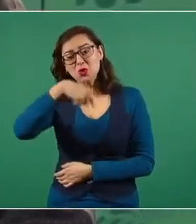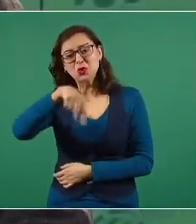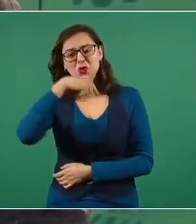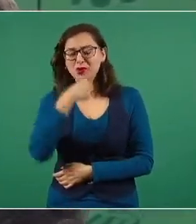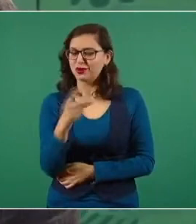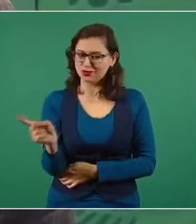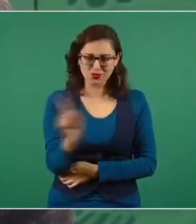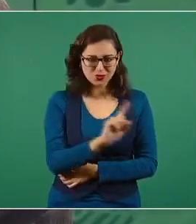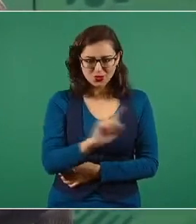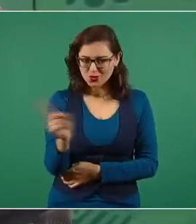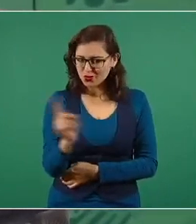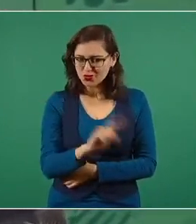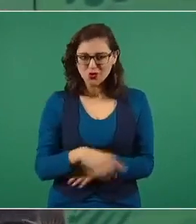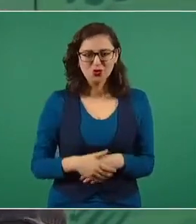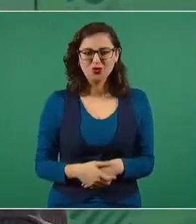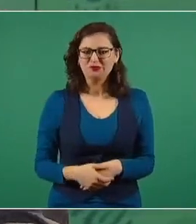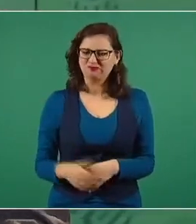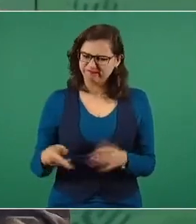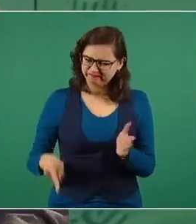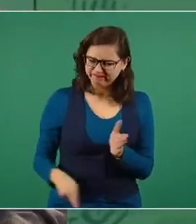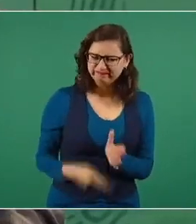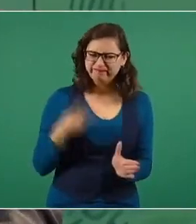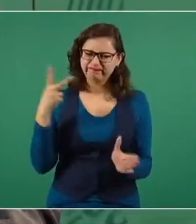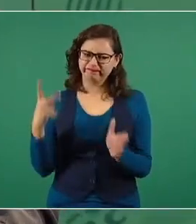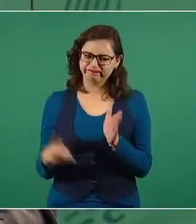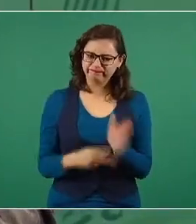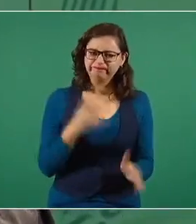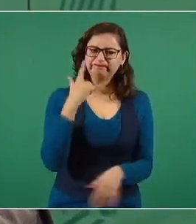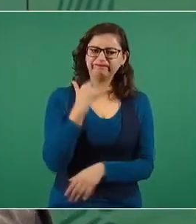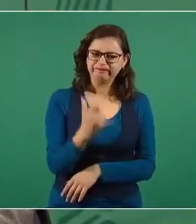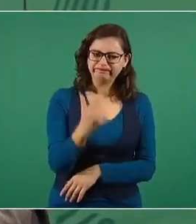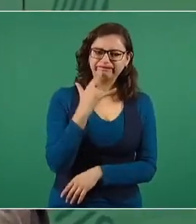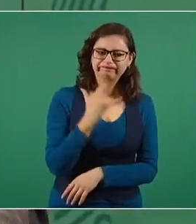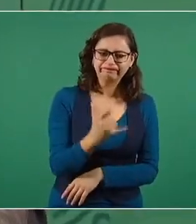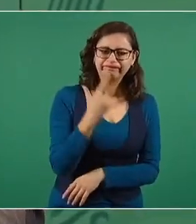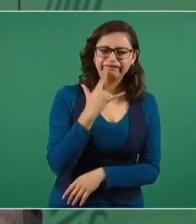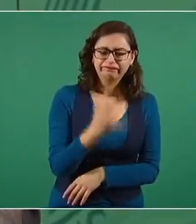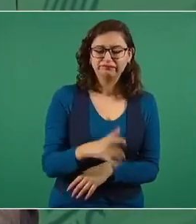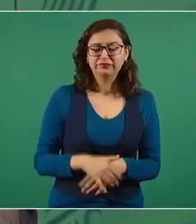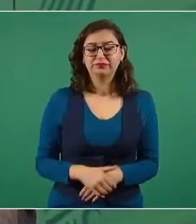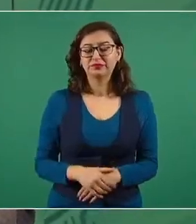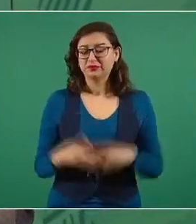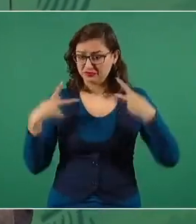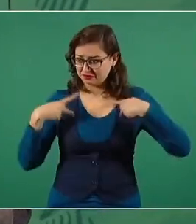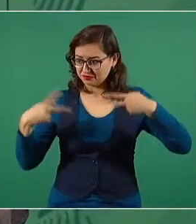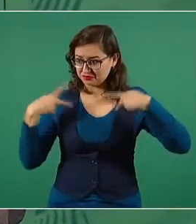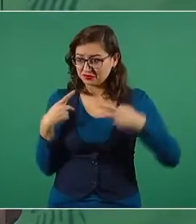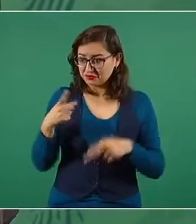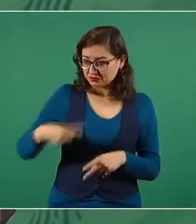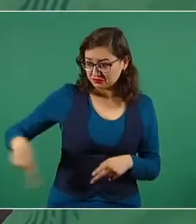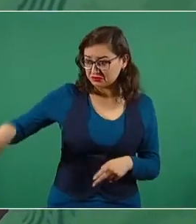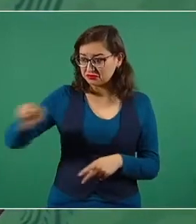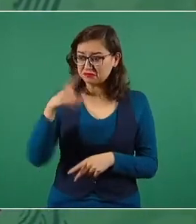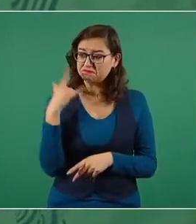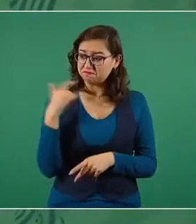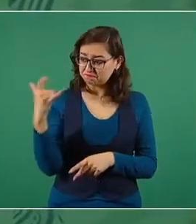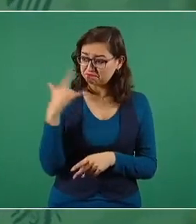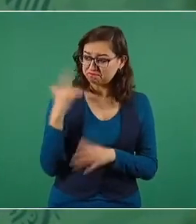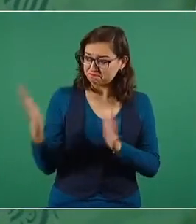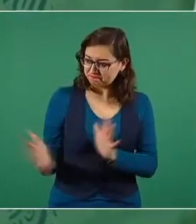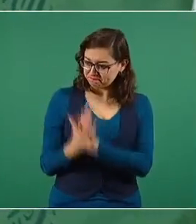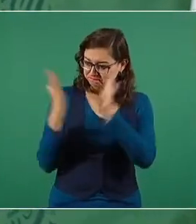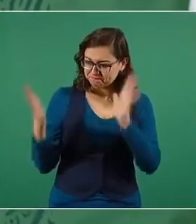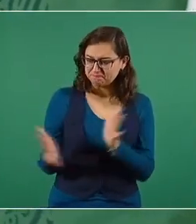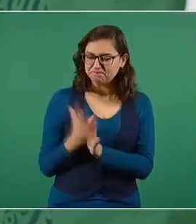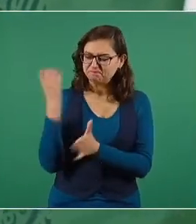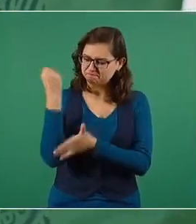que están participando en la organización de las consultas y hay que